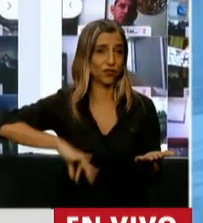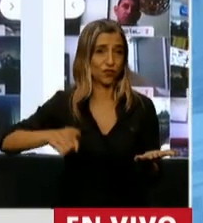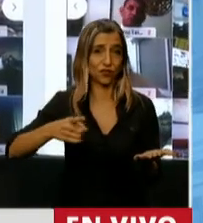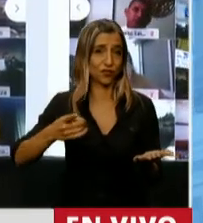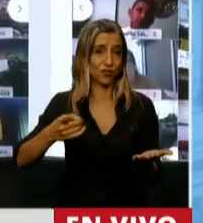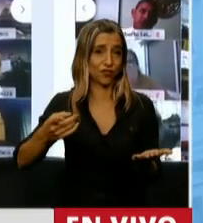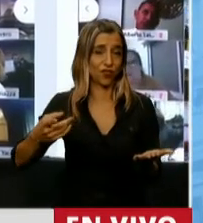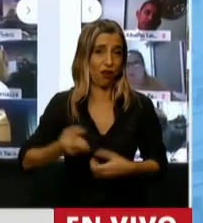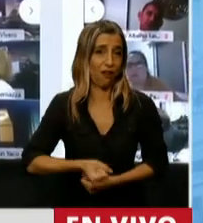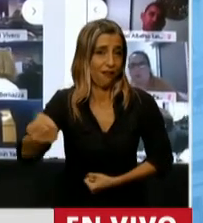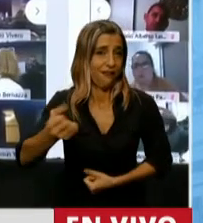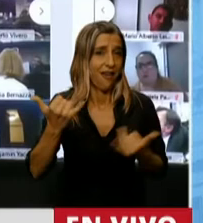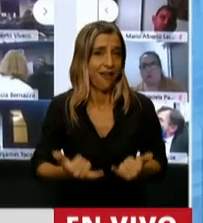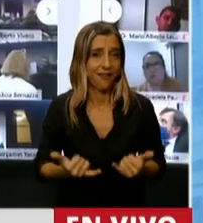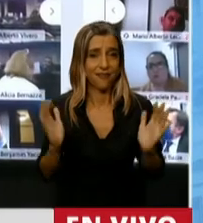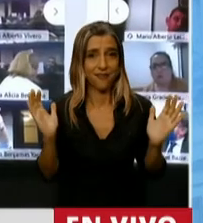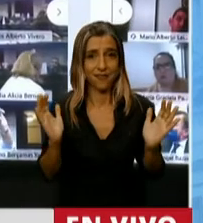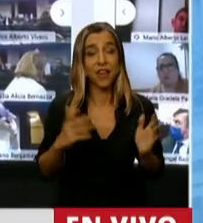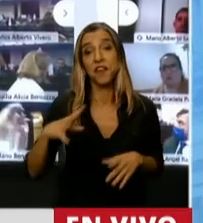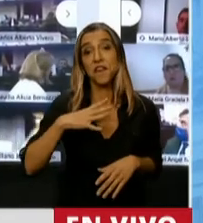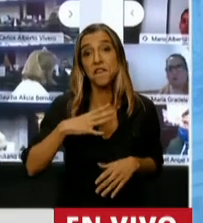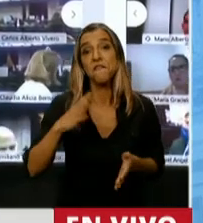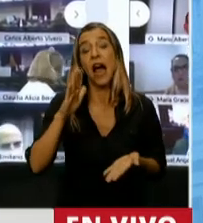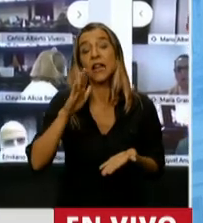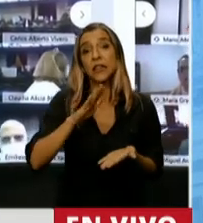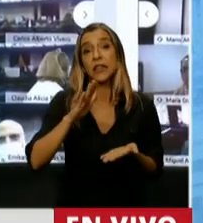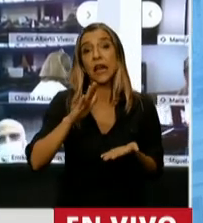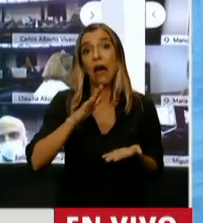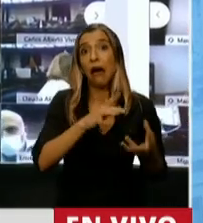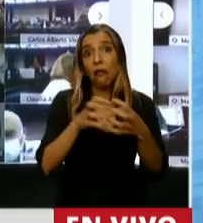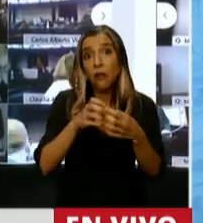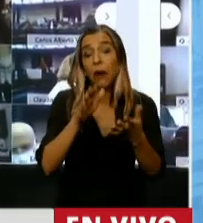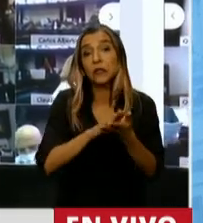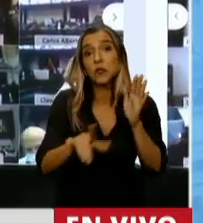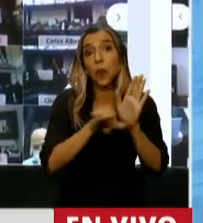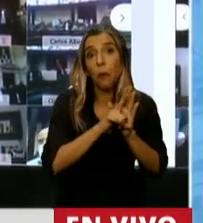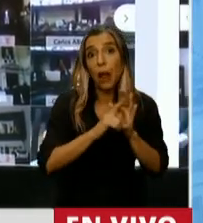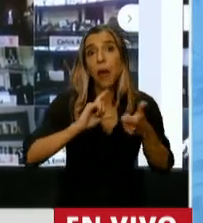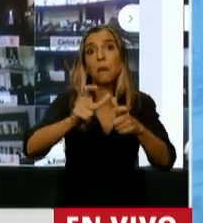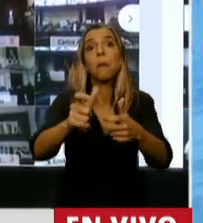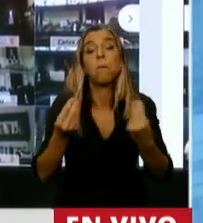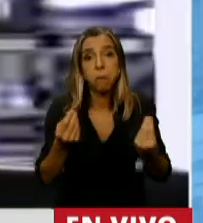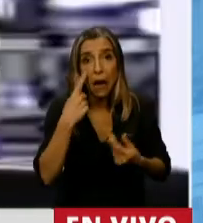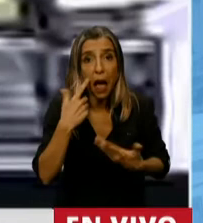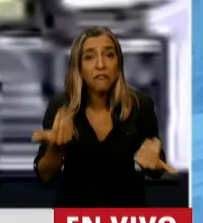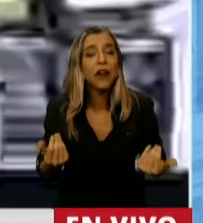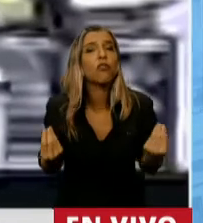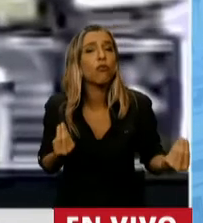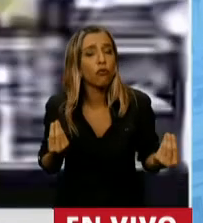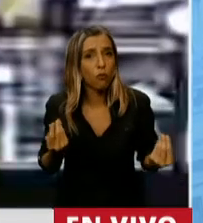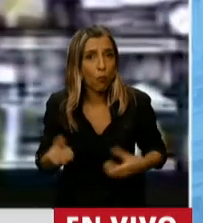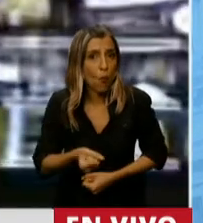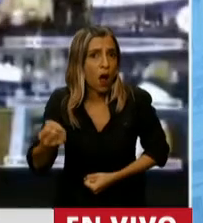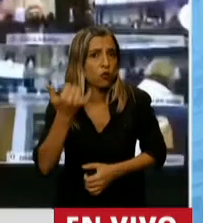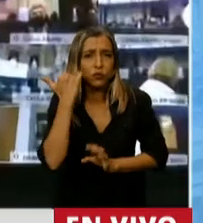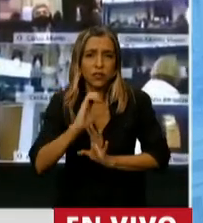nos falta recibir la ley de movilidad o el proyecto de ley de movilidad para saber cómo ese ajuste se va a distribuir, ajuste que